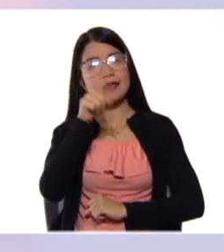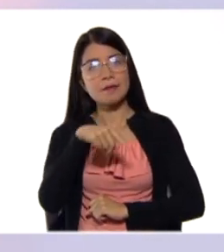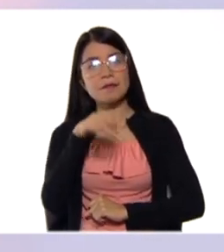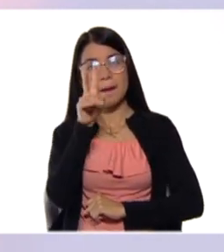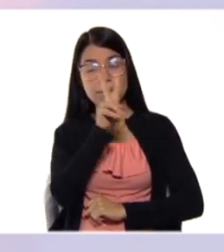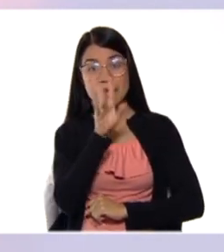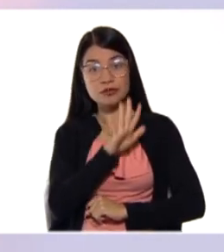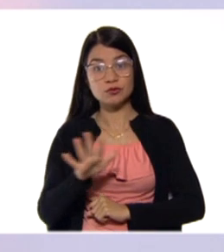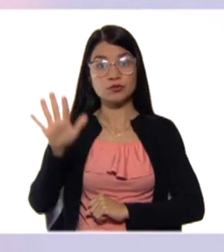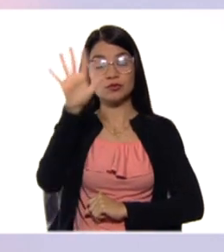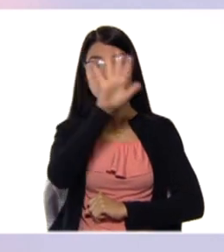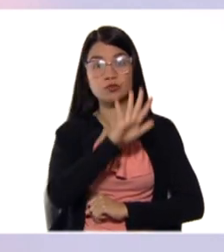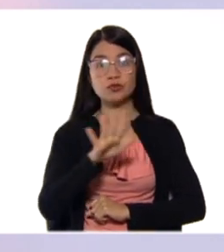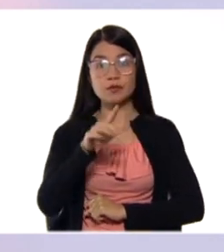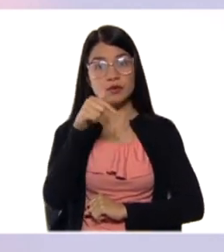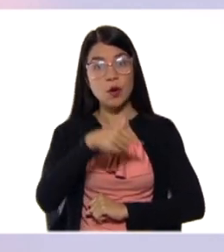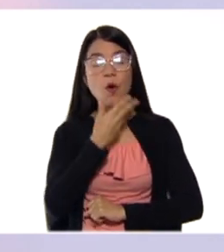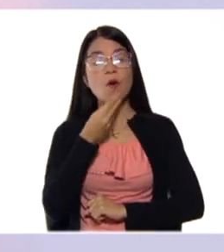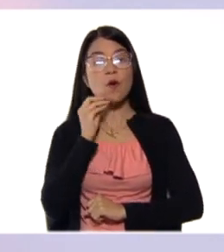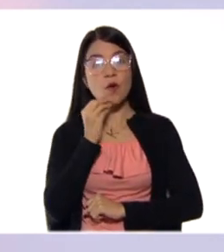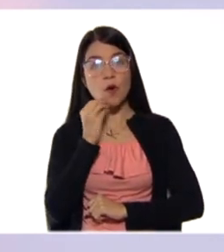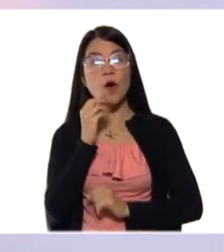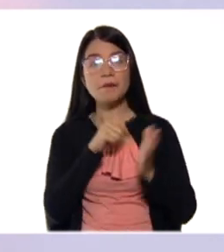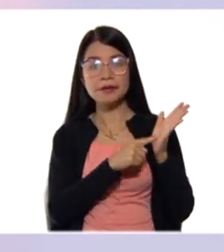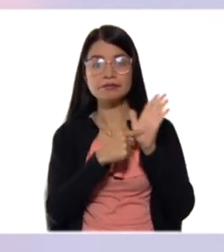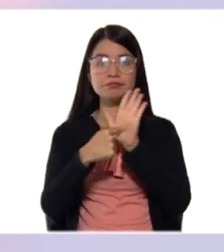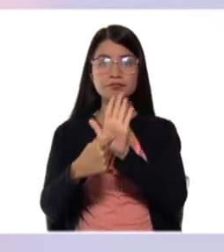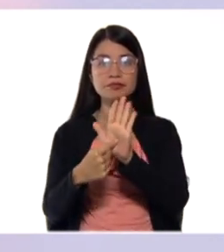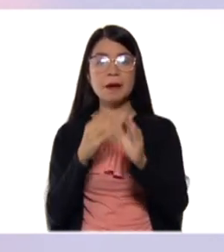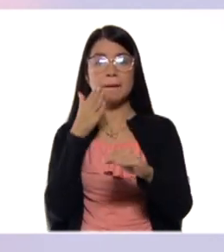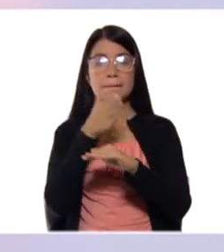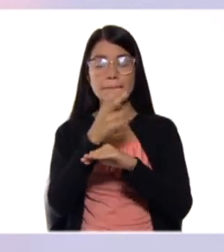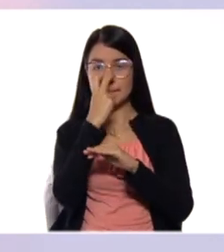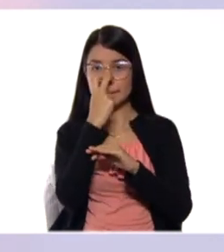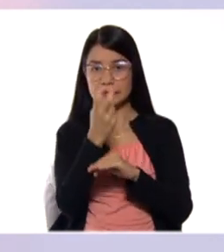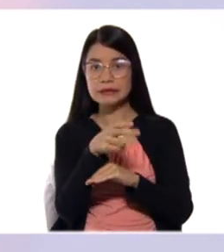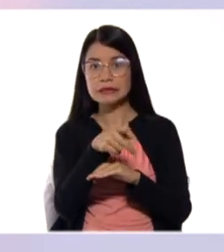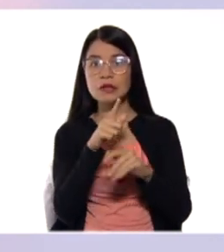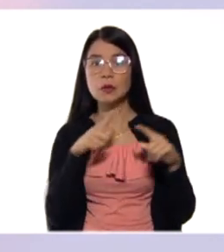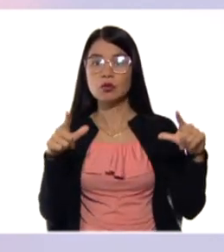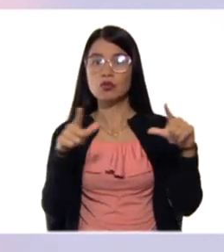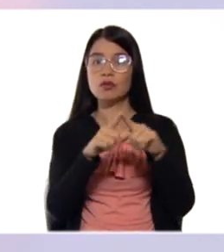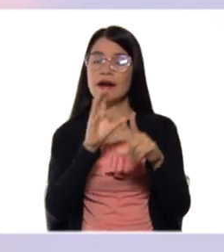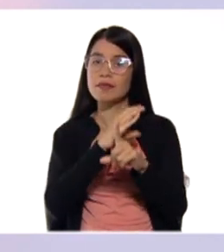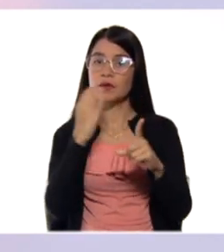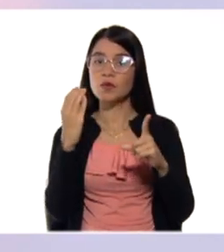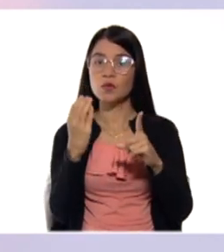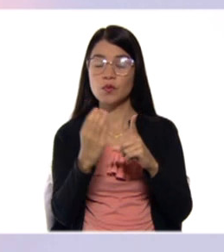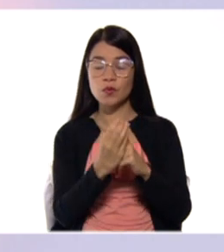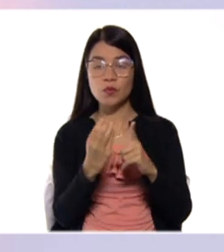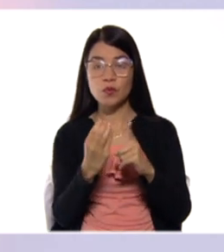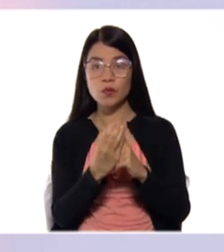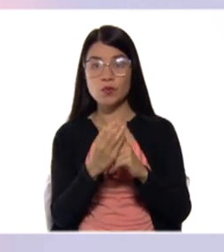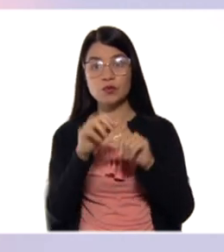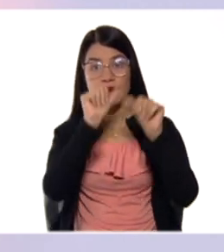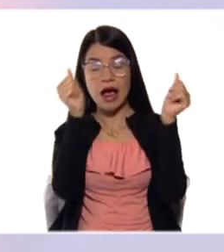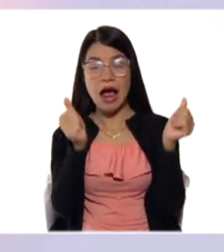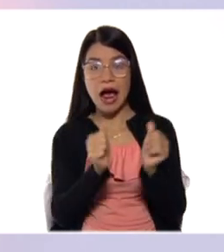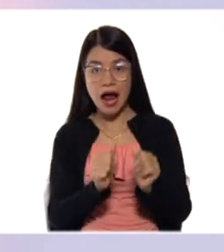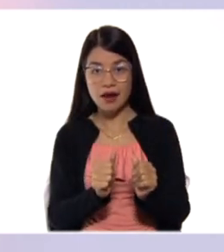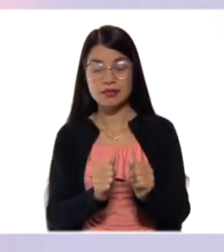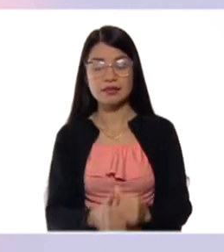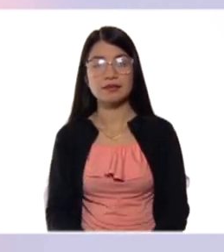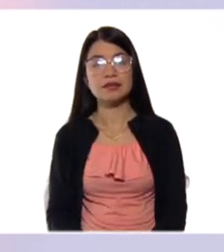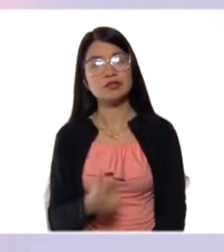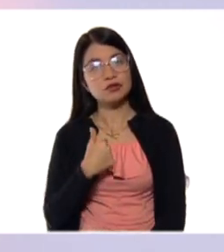por hoy, los jóvenes han podido ser protagonistas de estos espacios maravillosos para la cultura y para nuestro arte. Por eso nosotros